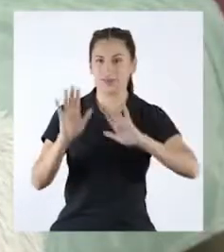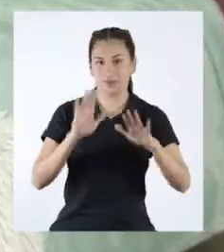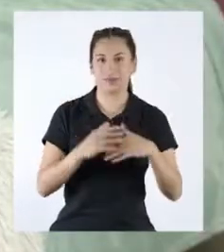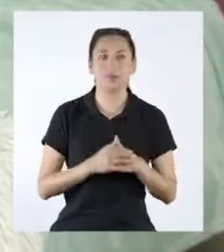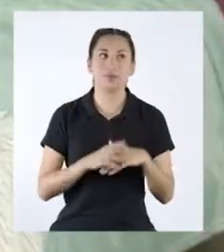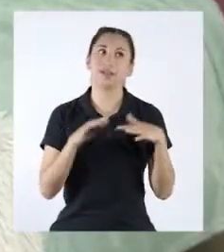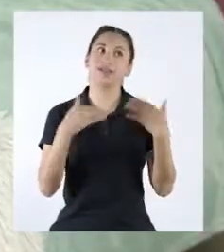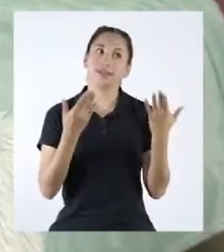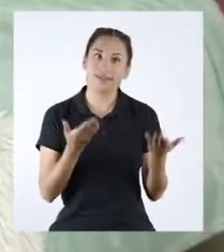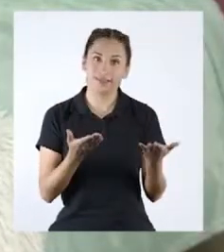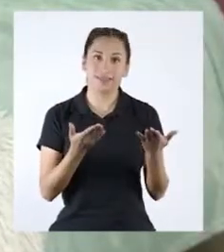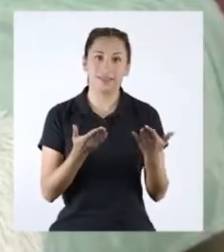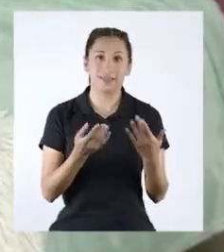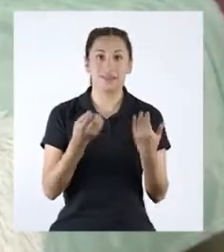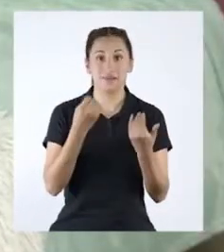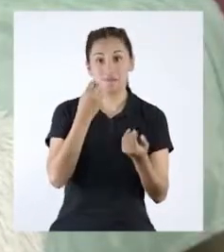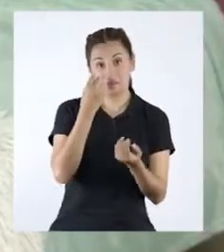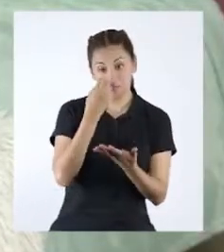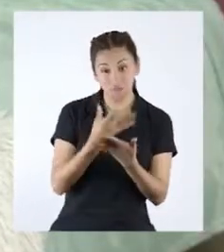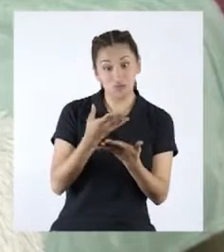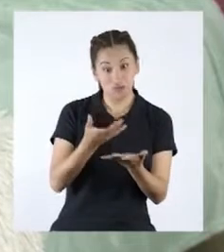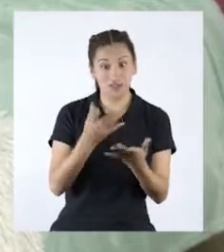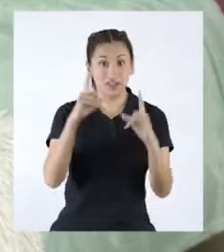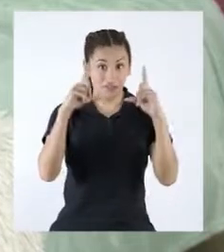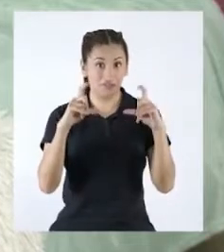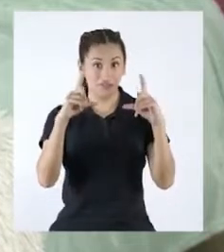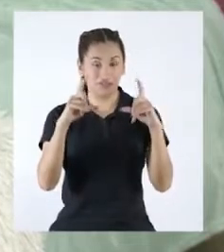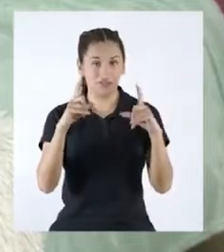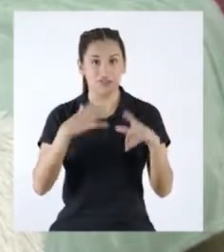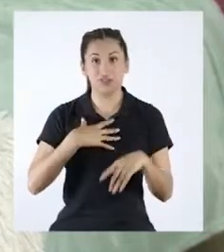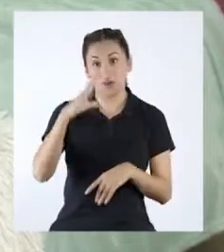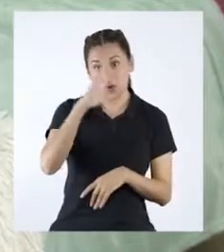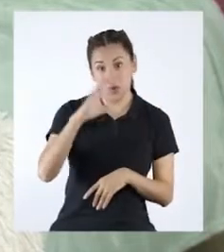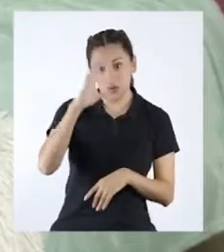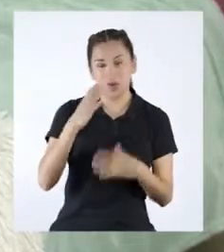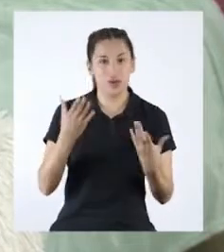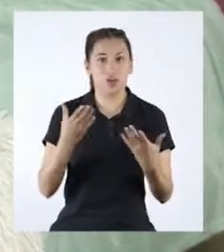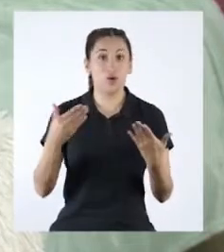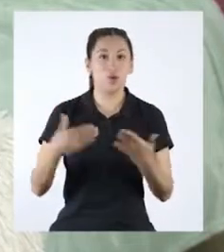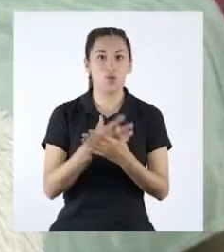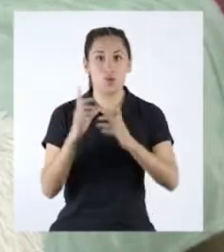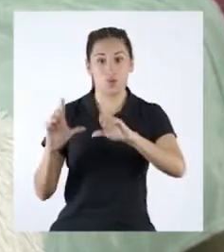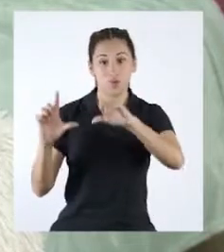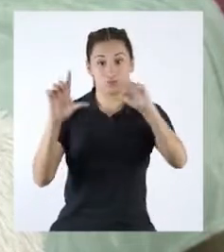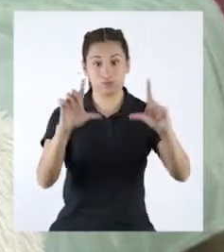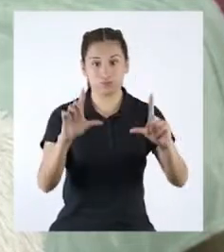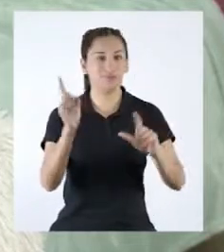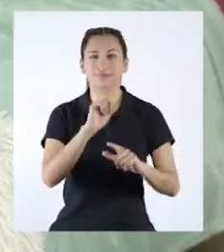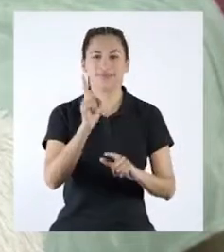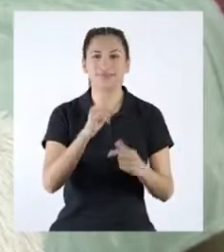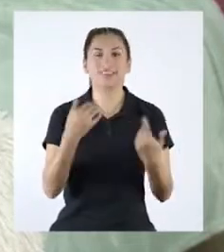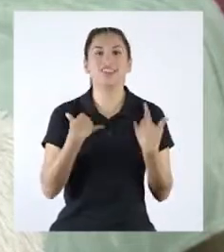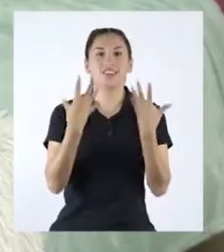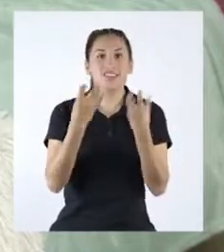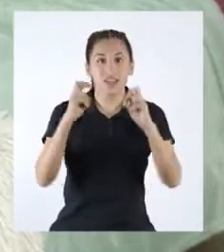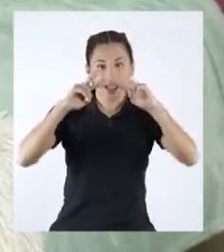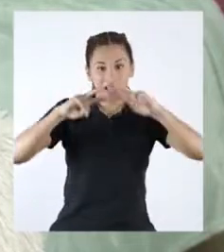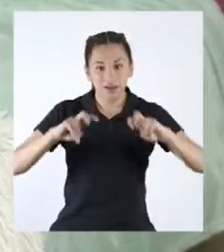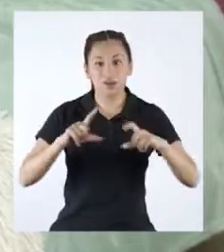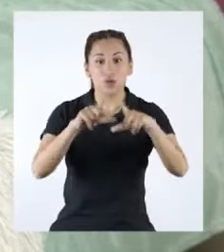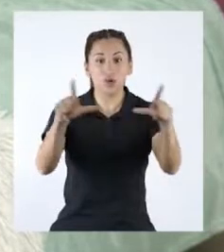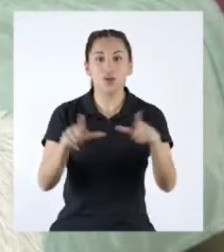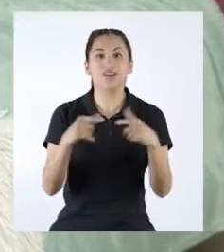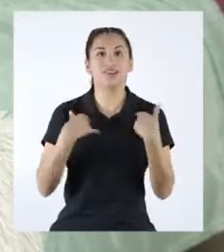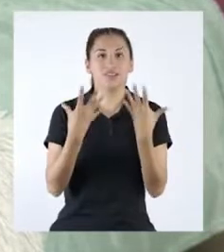preocupes. Bueno, aunque están bien bonitas las fotos, no las estoy buscando para un nuevo fondo de pantalla, sino que estoy investigando